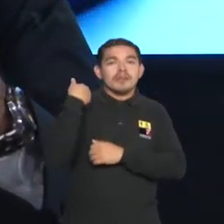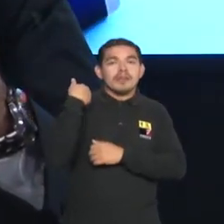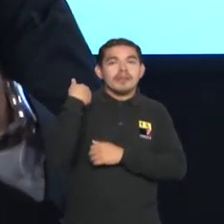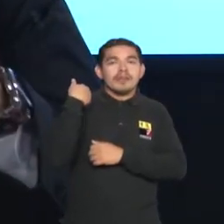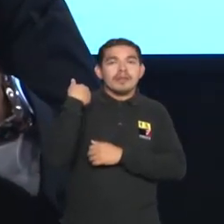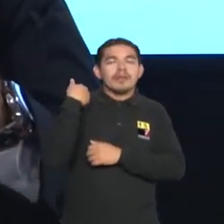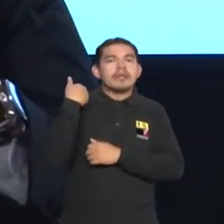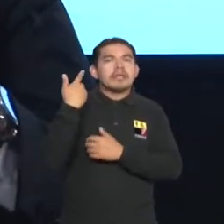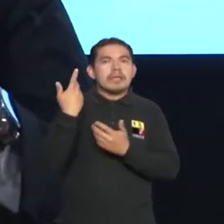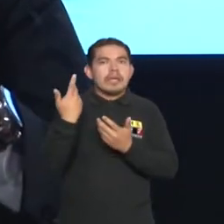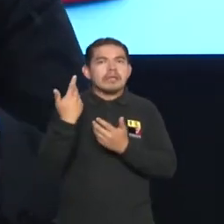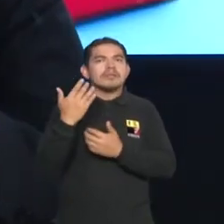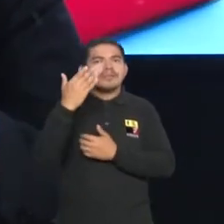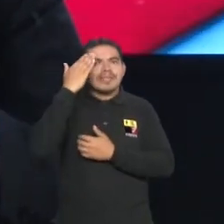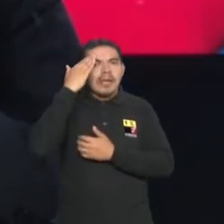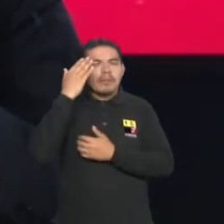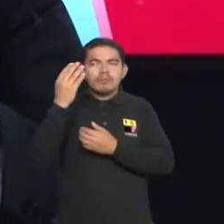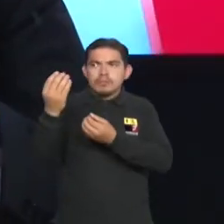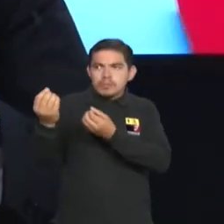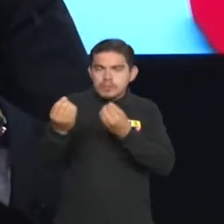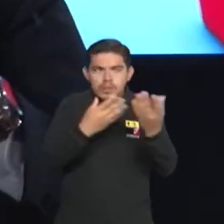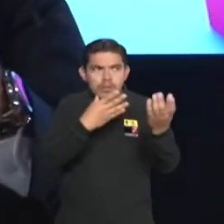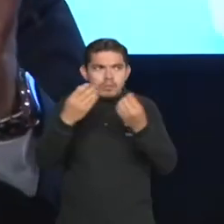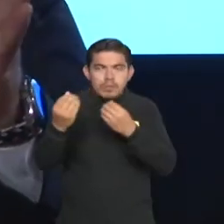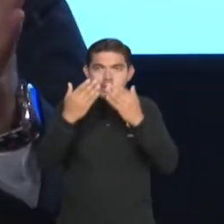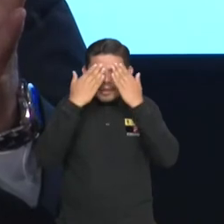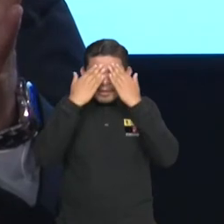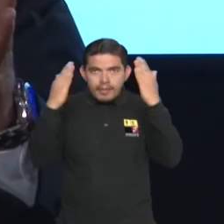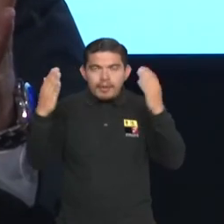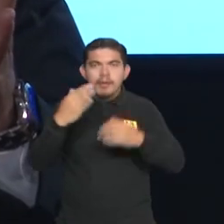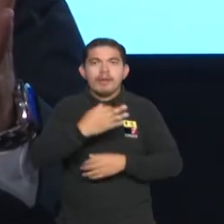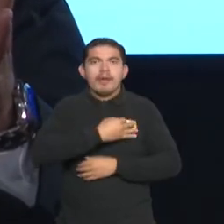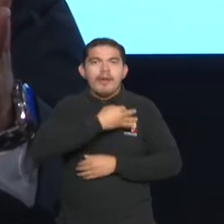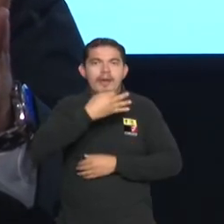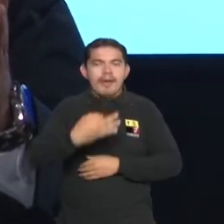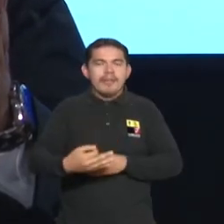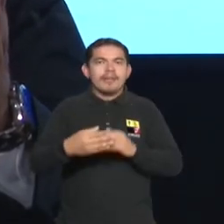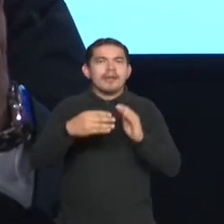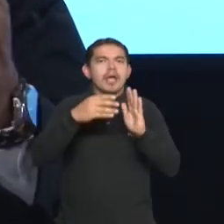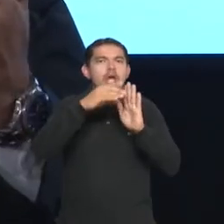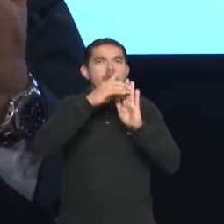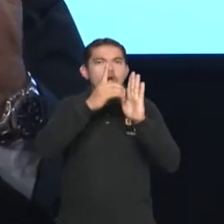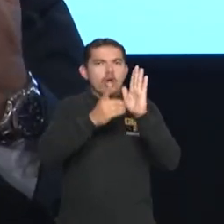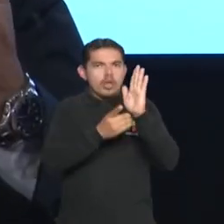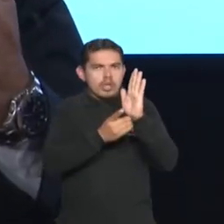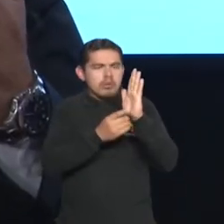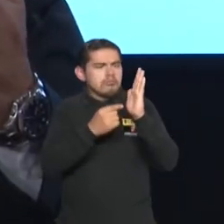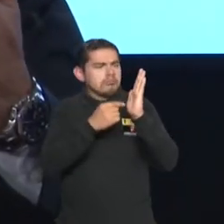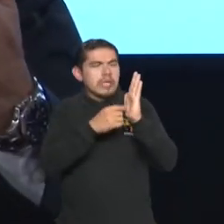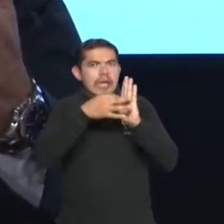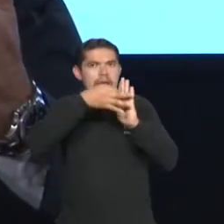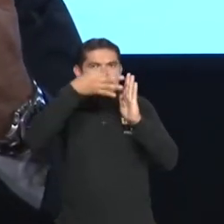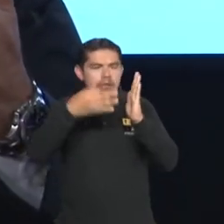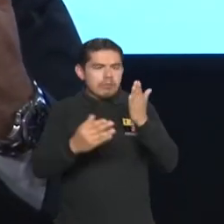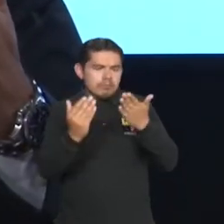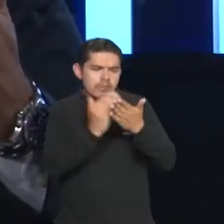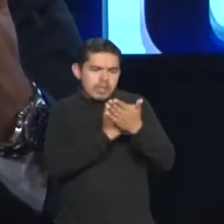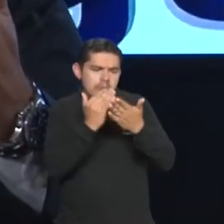claridad de lo que tiene que transmitir, o sea, tienen un código de ética porque ustedes lo único que hacen es